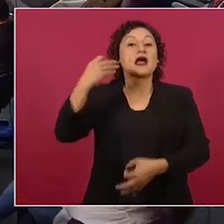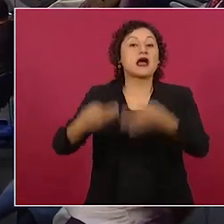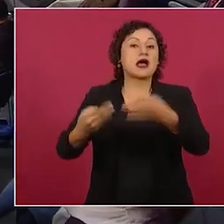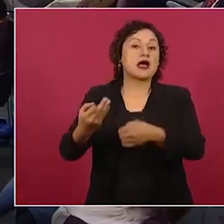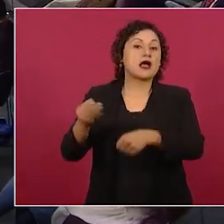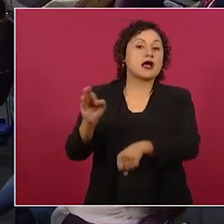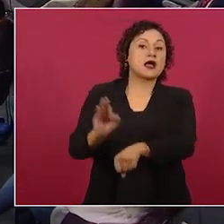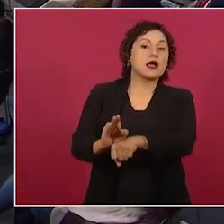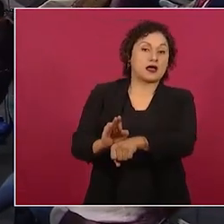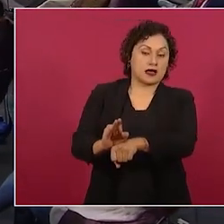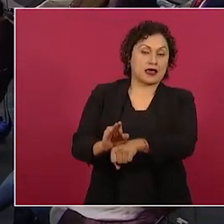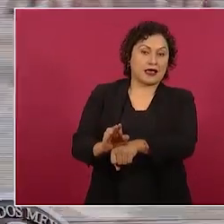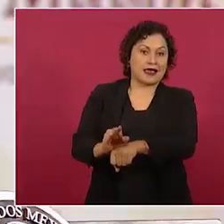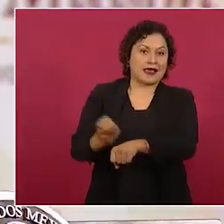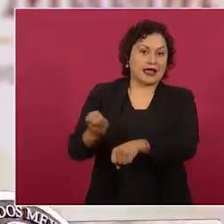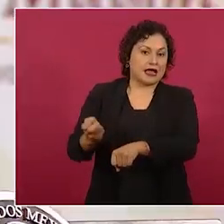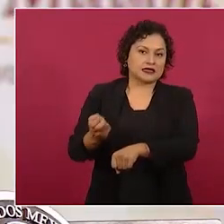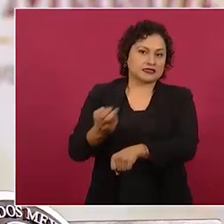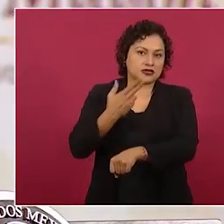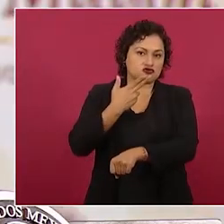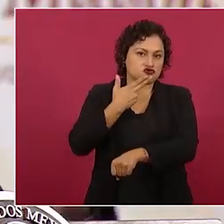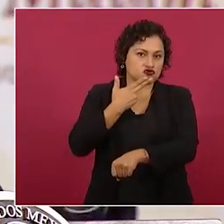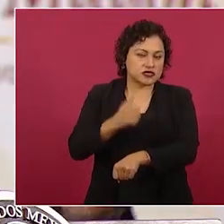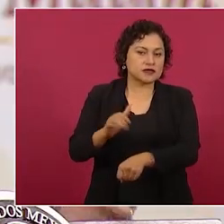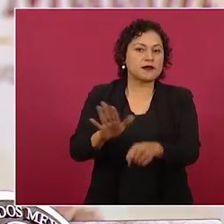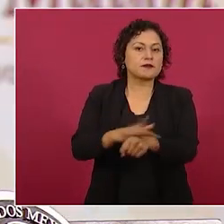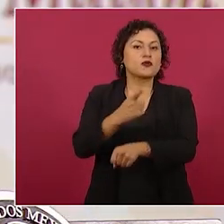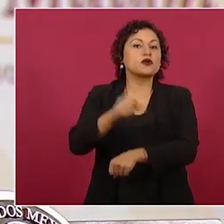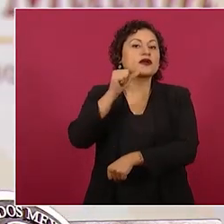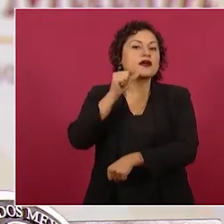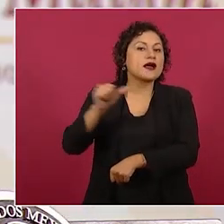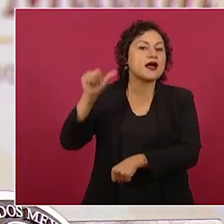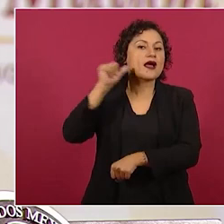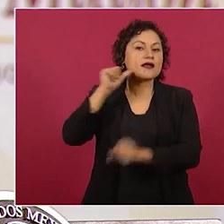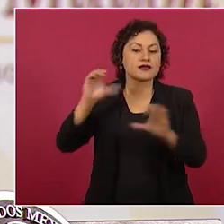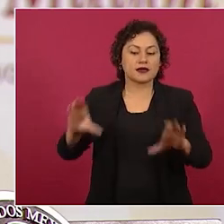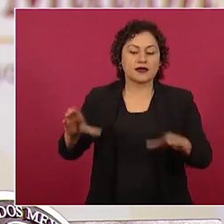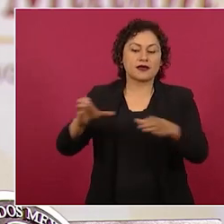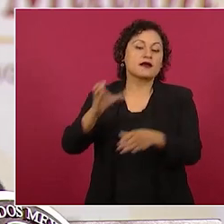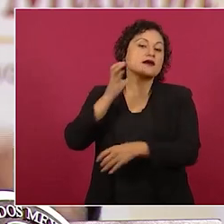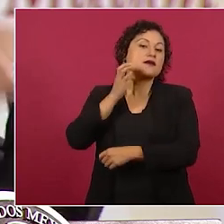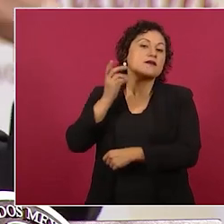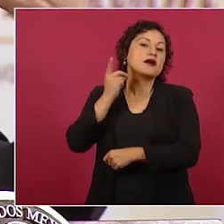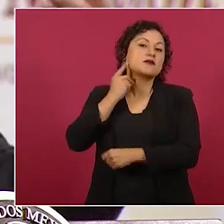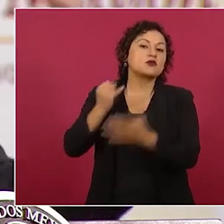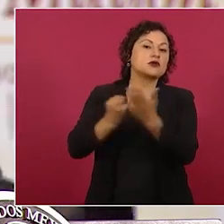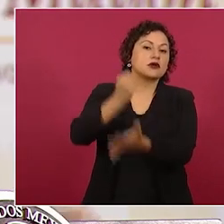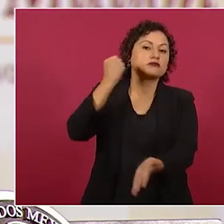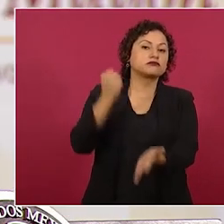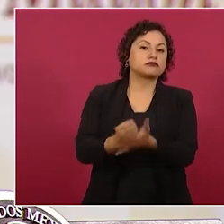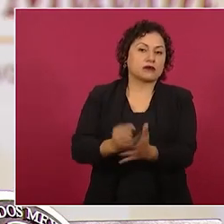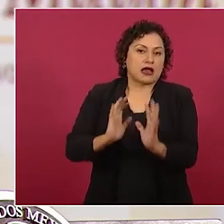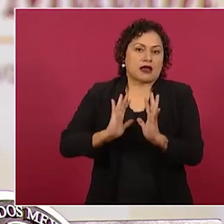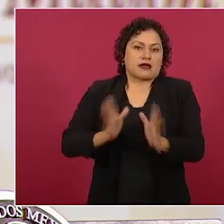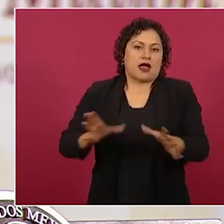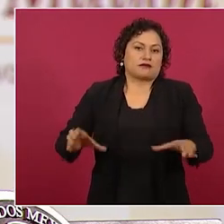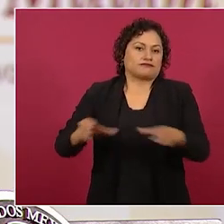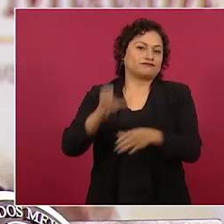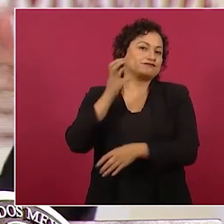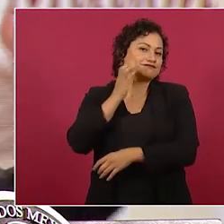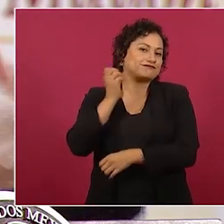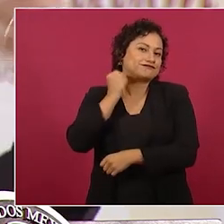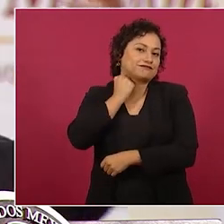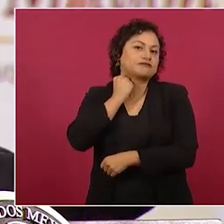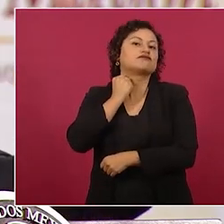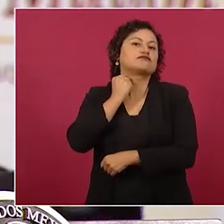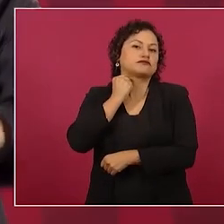ayer precisamente la cámara de diputados aprobó una minuta del senado en la cual ya queda firme